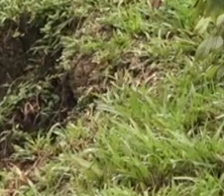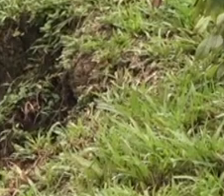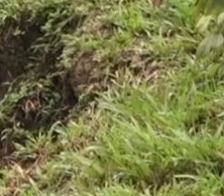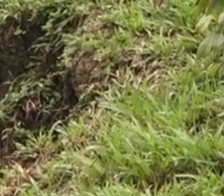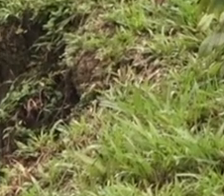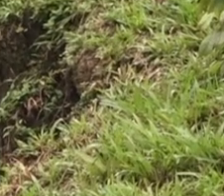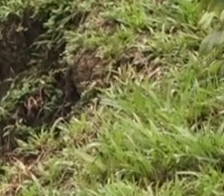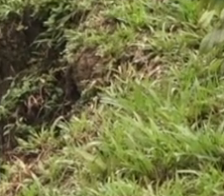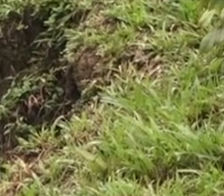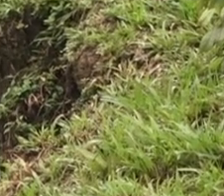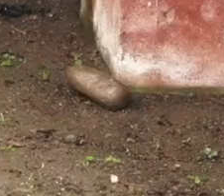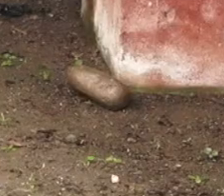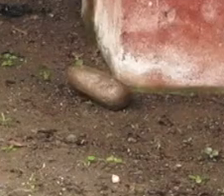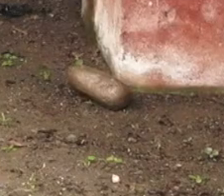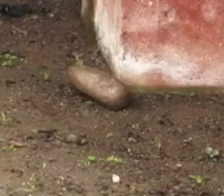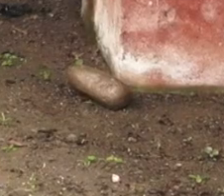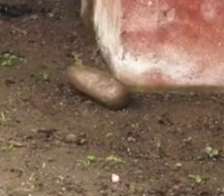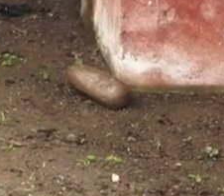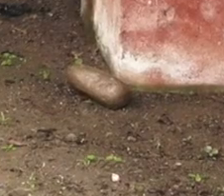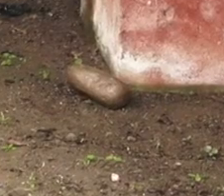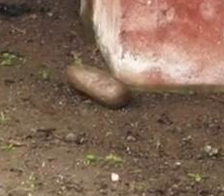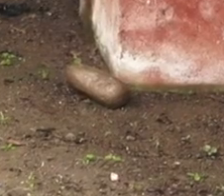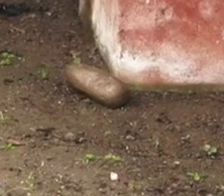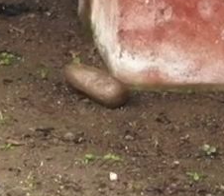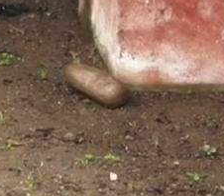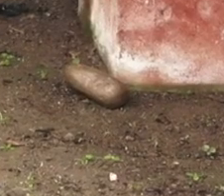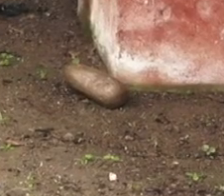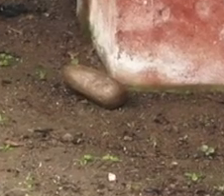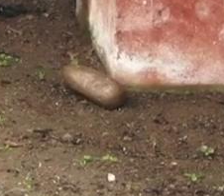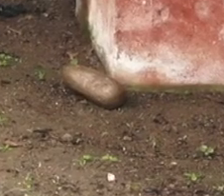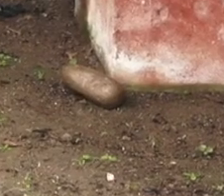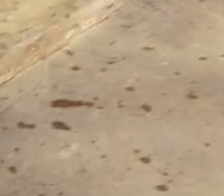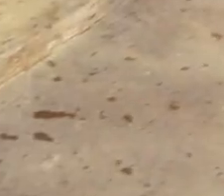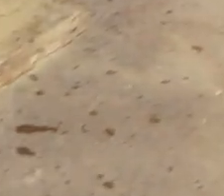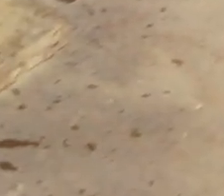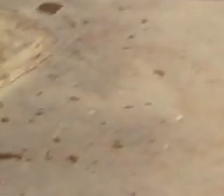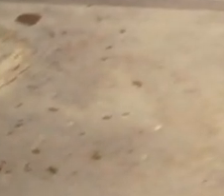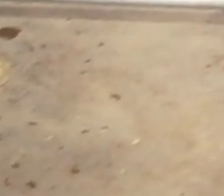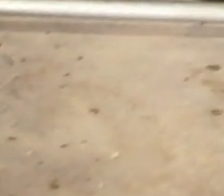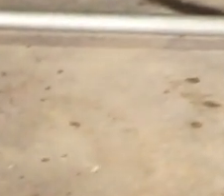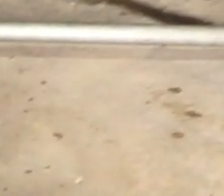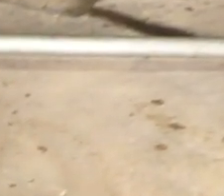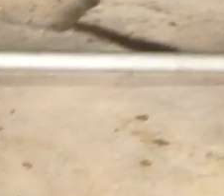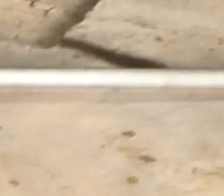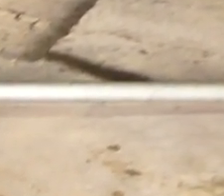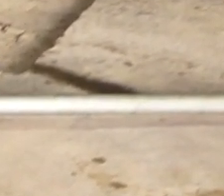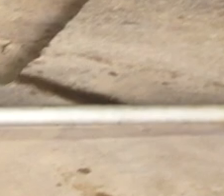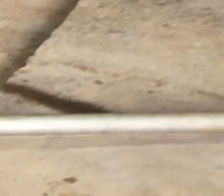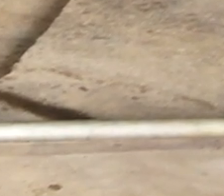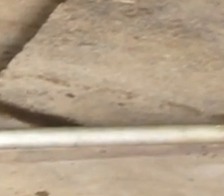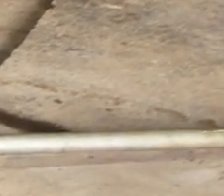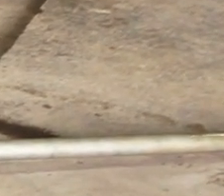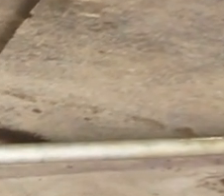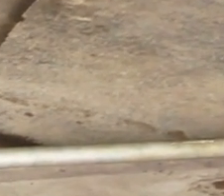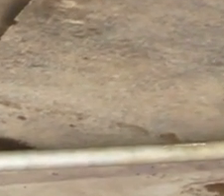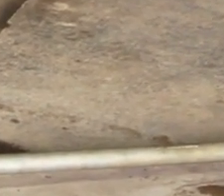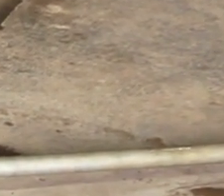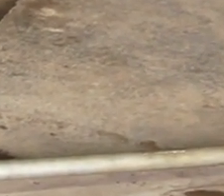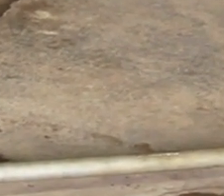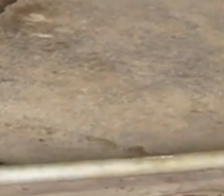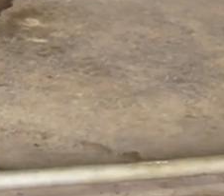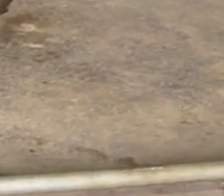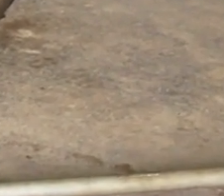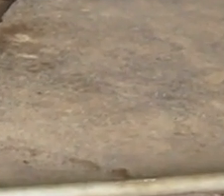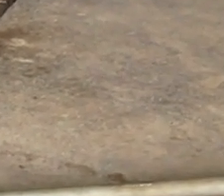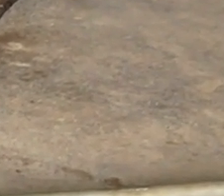demandas. Esta visita se da luego de haber sostenido una reunión con el Comité Luz Comunitaria en el Palacio Nacional